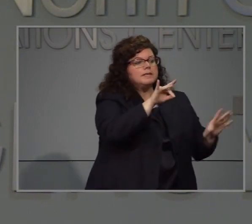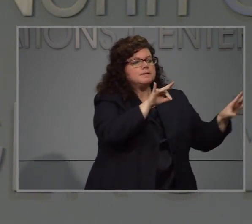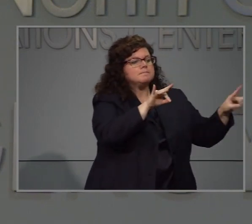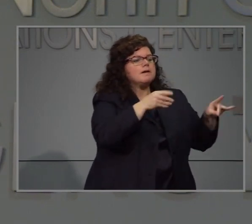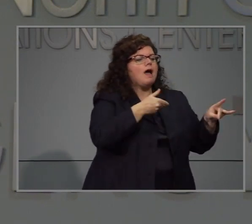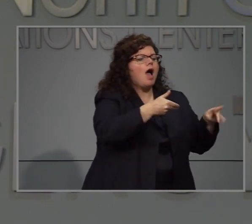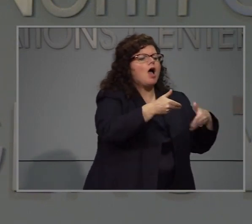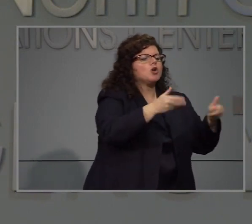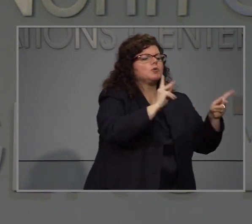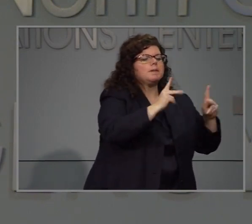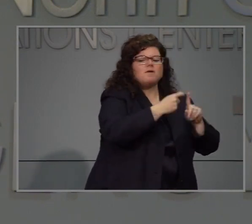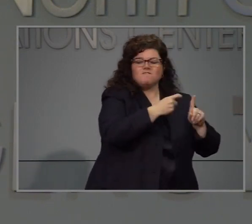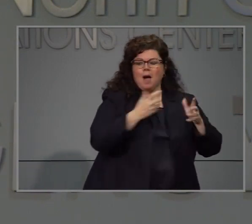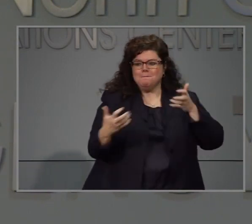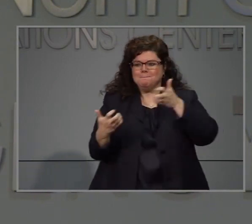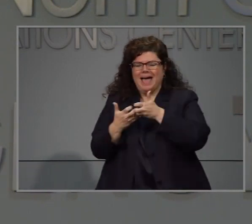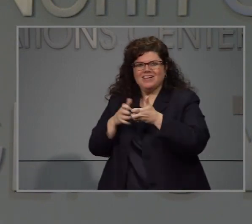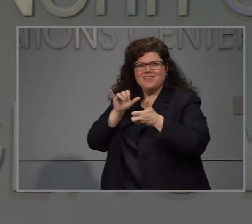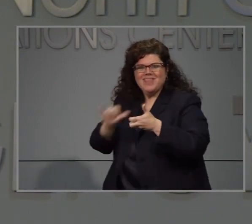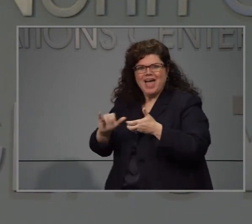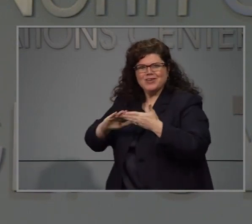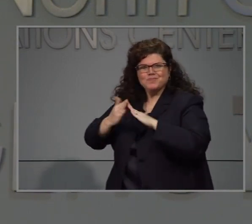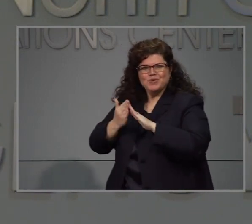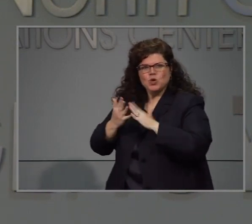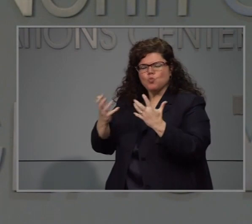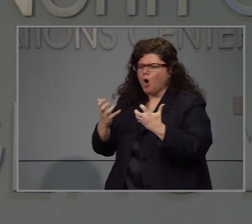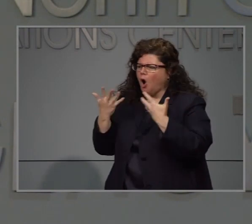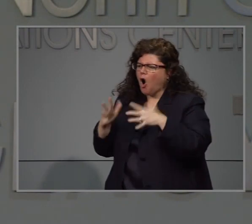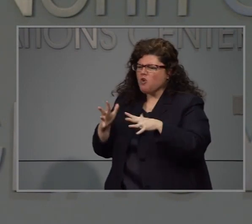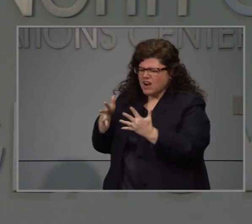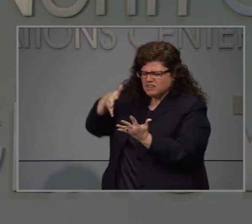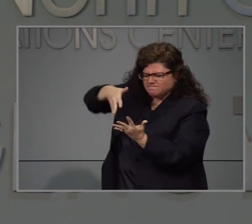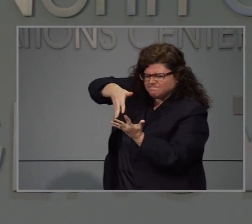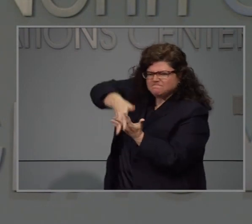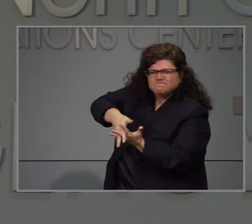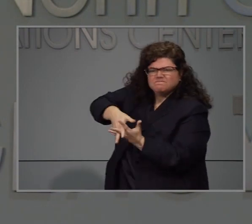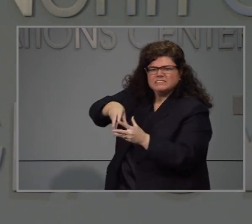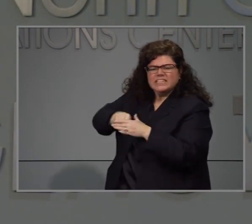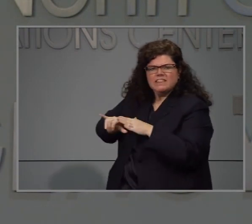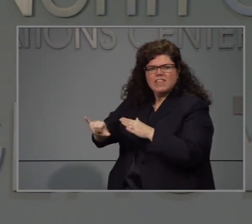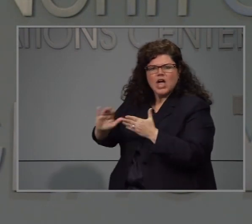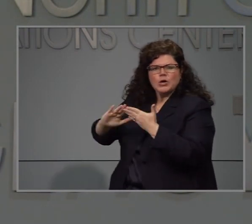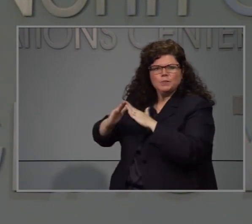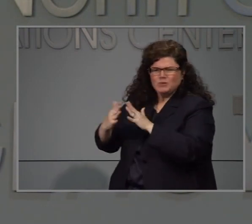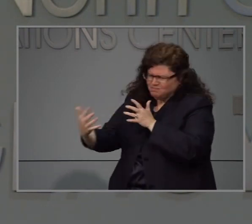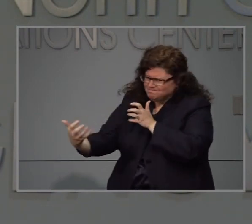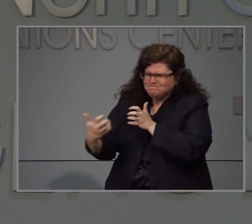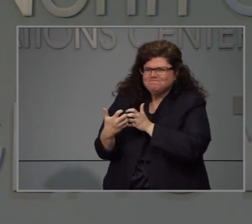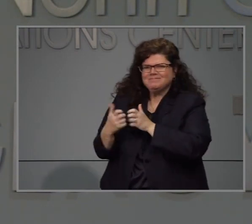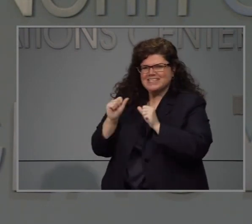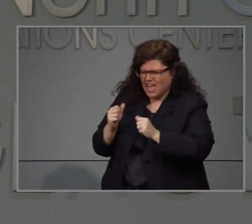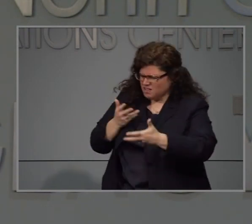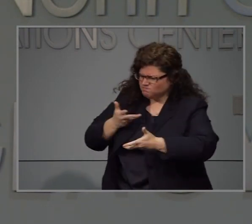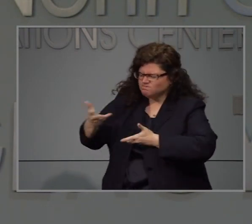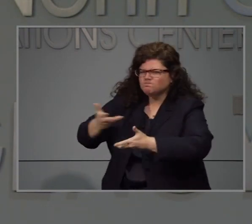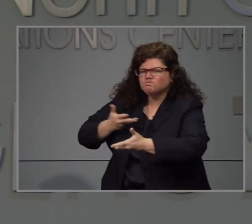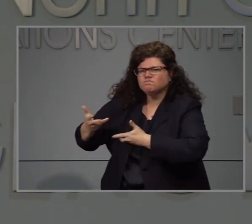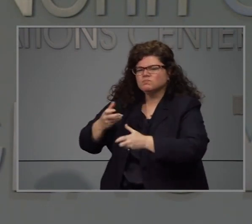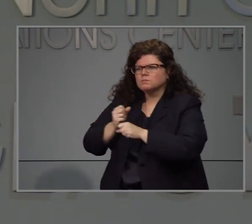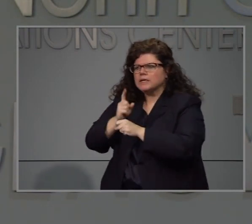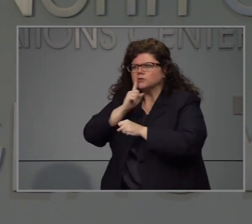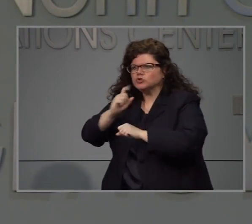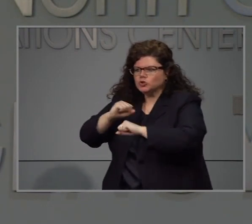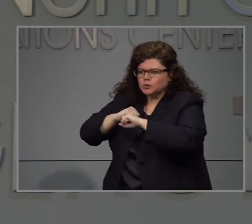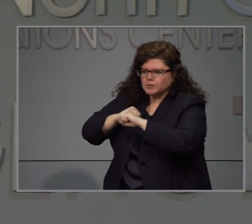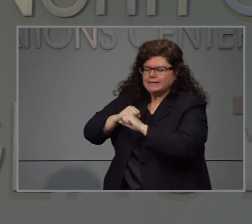diversos comunidades porque es importante tener buenas relaciones y poder rastrear a las personas y